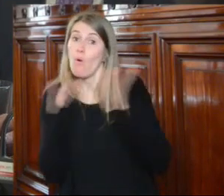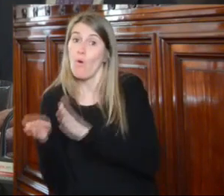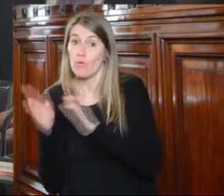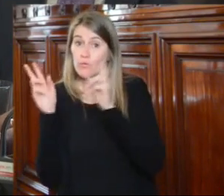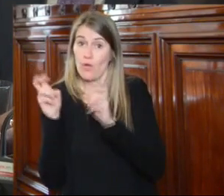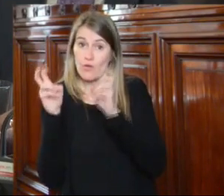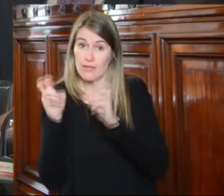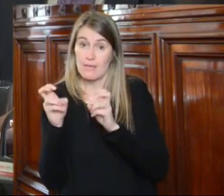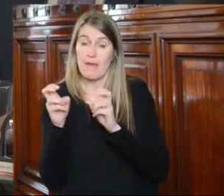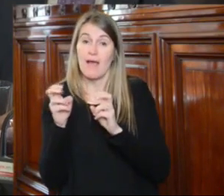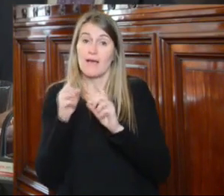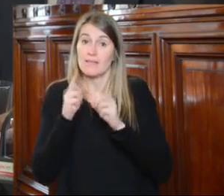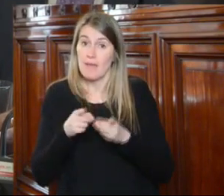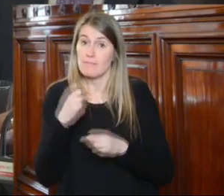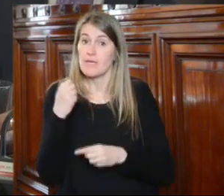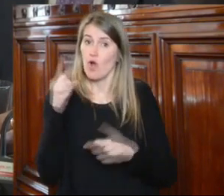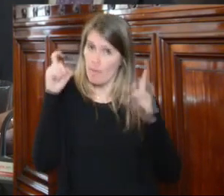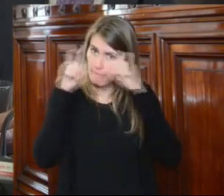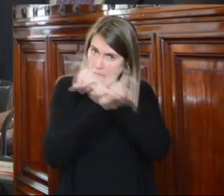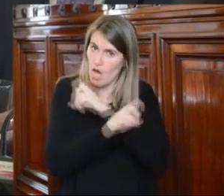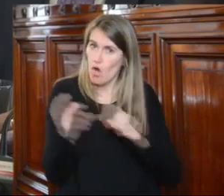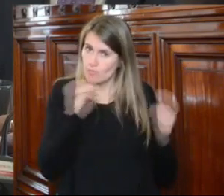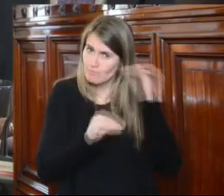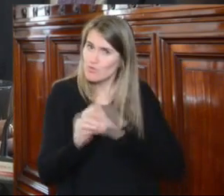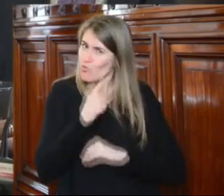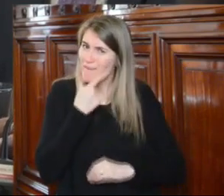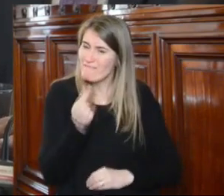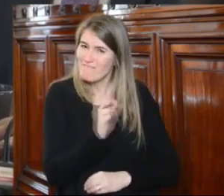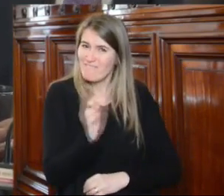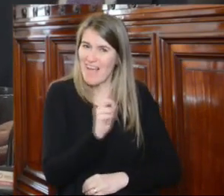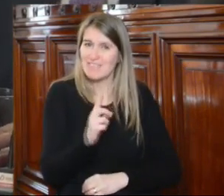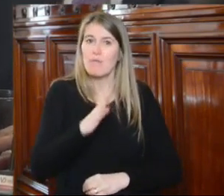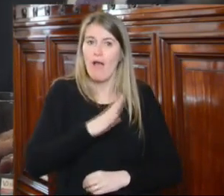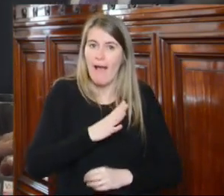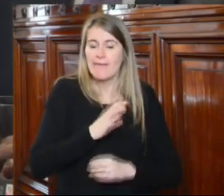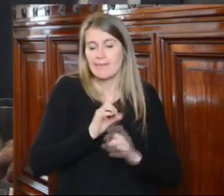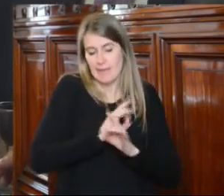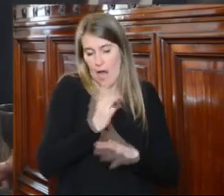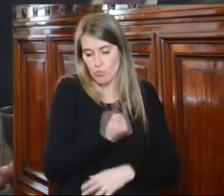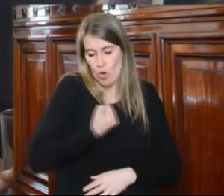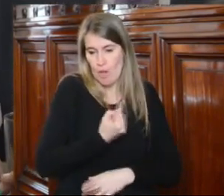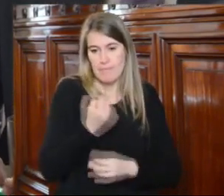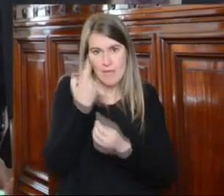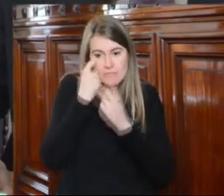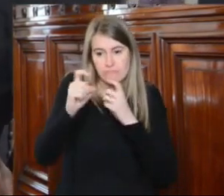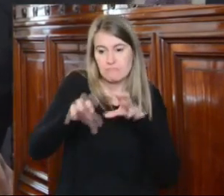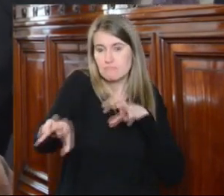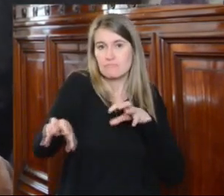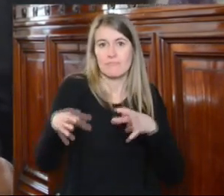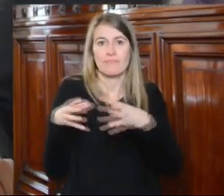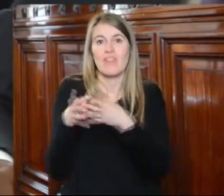el tema sin duda es complejo porque también dentro de la autonomía e independencia de las instituciones nacionales de derechos humanos